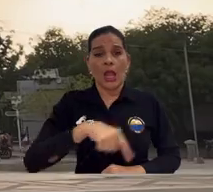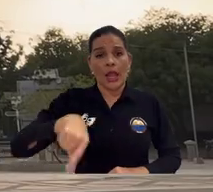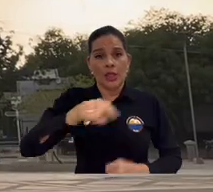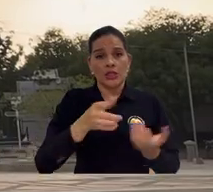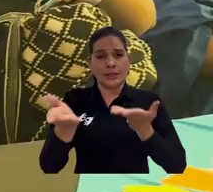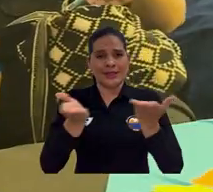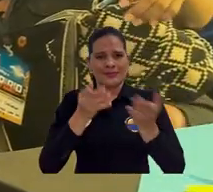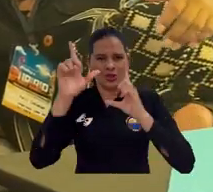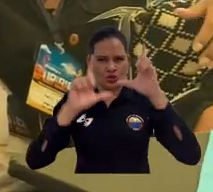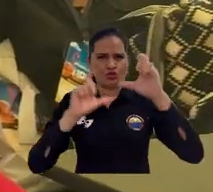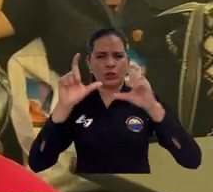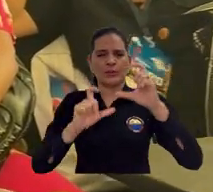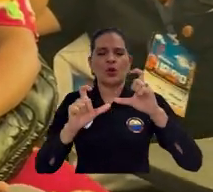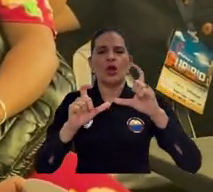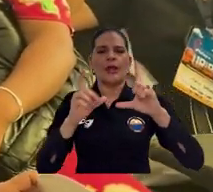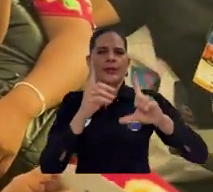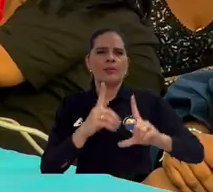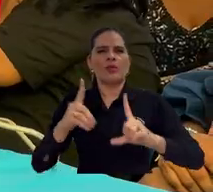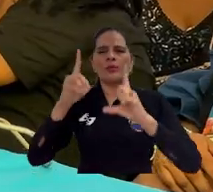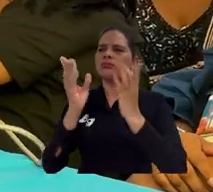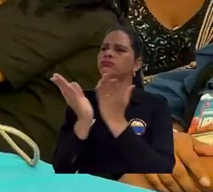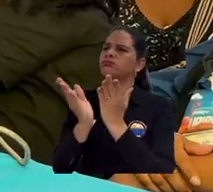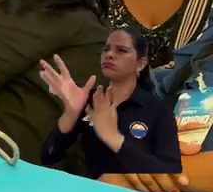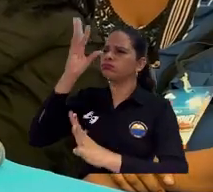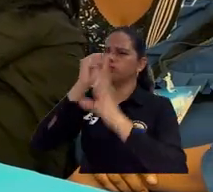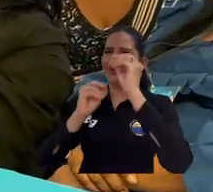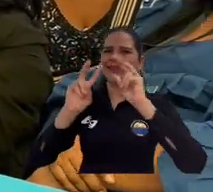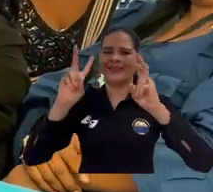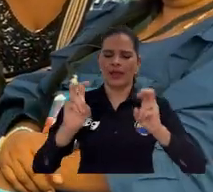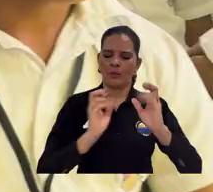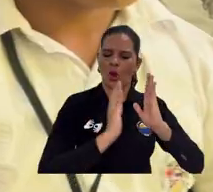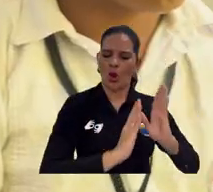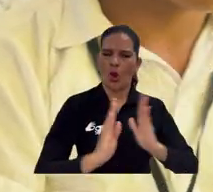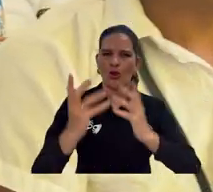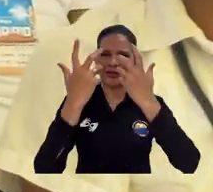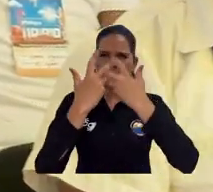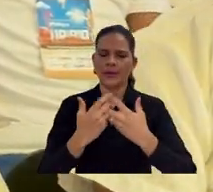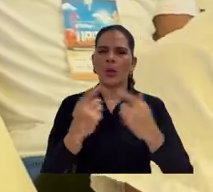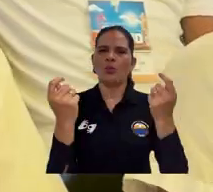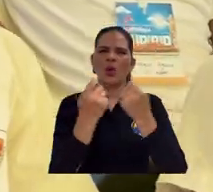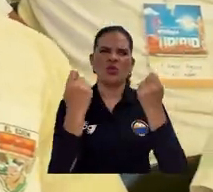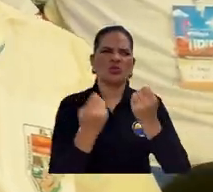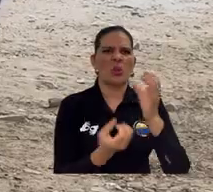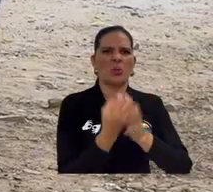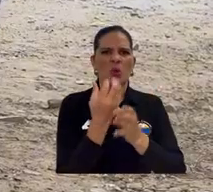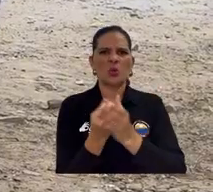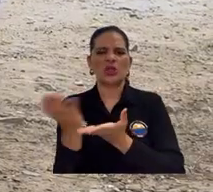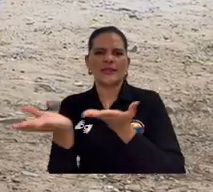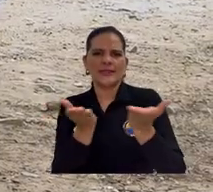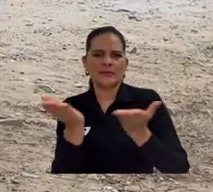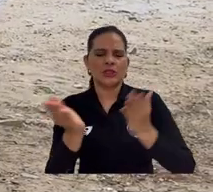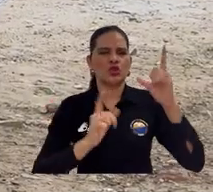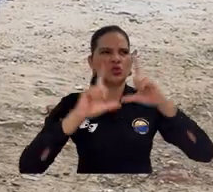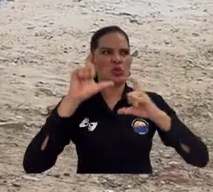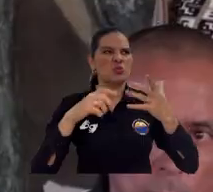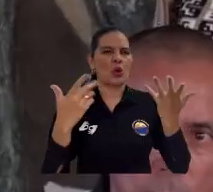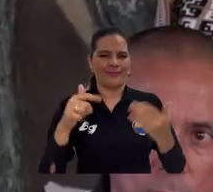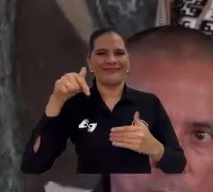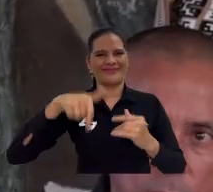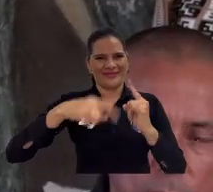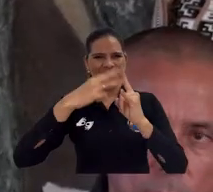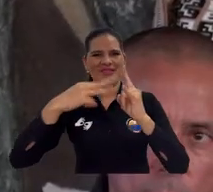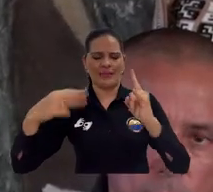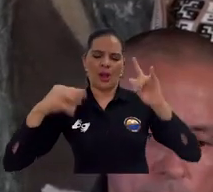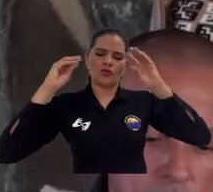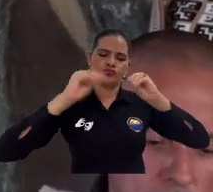servicio turístico también fueron capacitados en los diplomados de formación y organización empresarial y diseño y promoción de productos y servicios